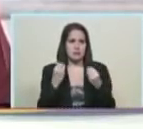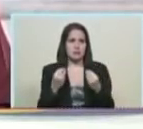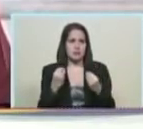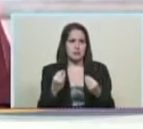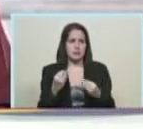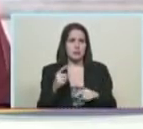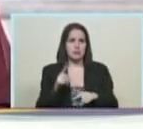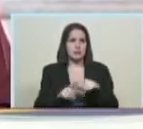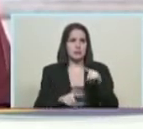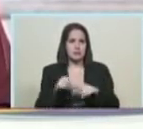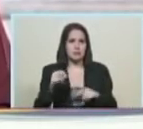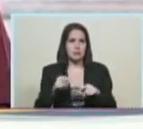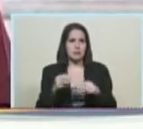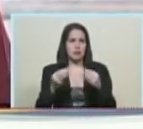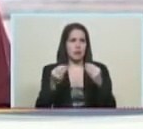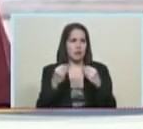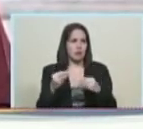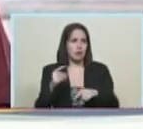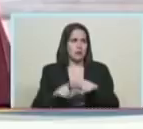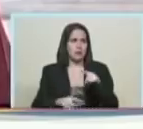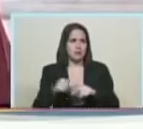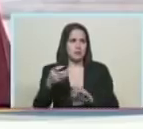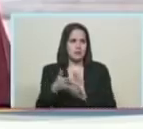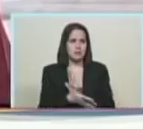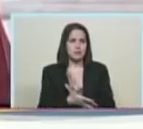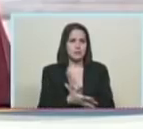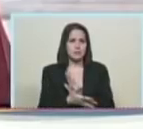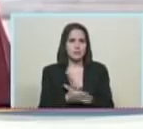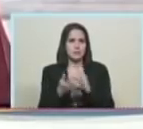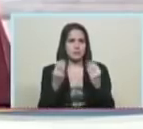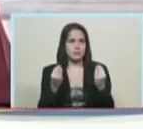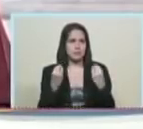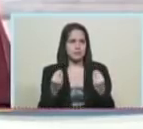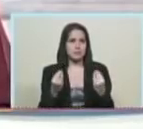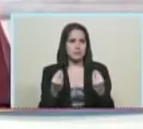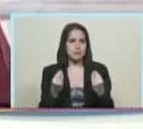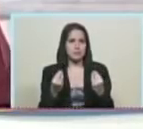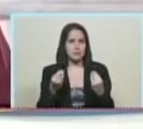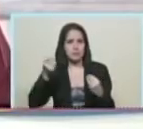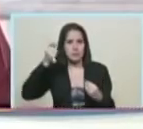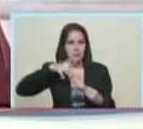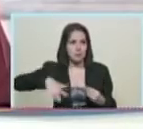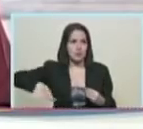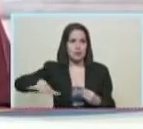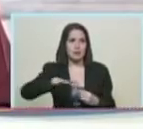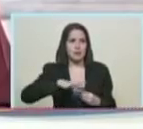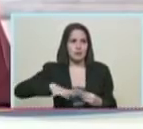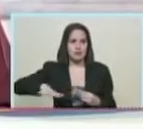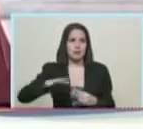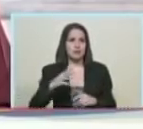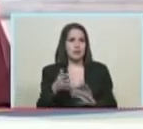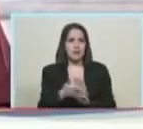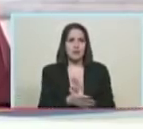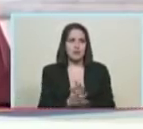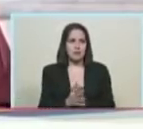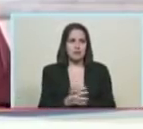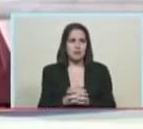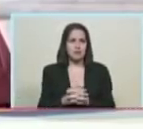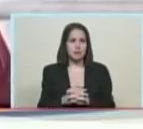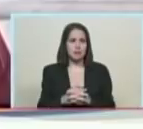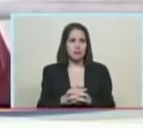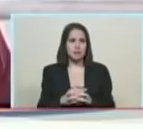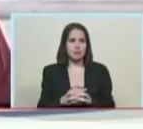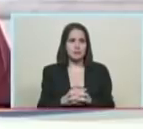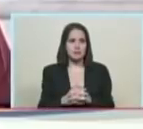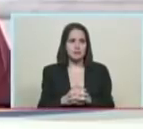combinó la plasticidad y la idiosincrasia de los pueblos originales y combinó también lo que nos